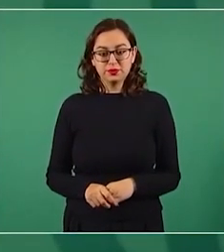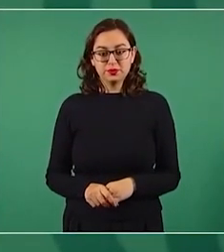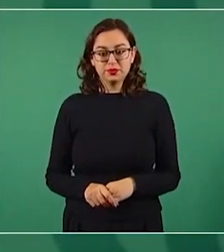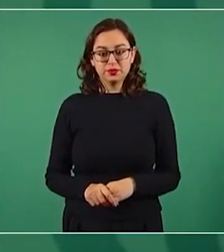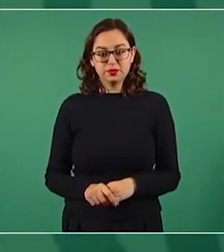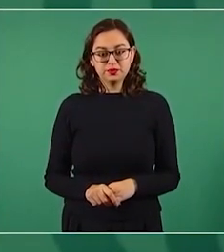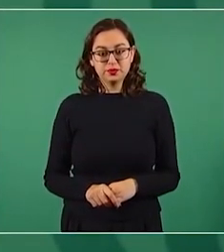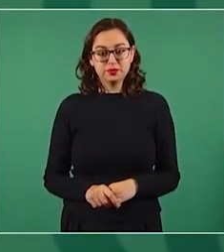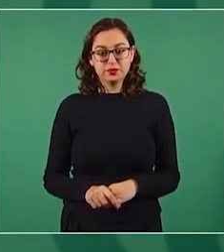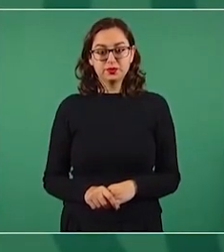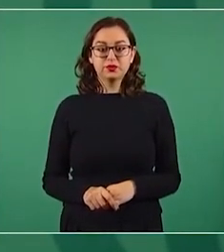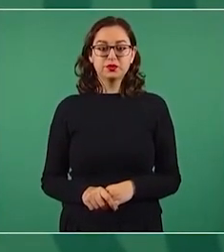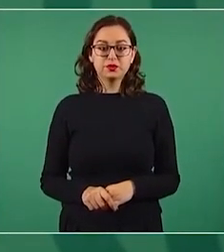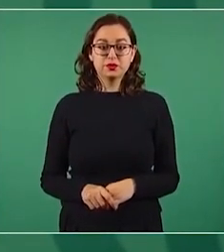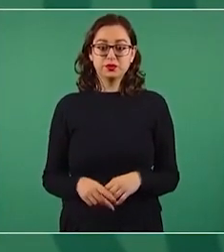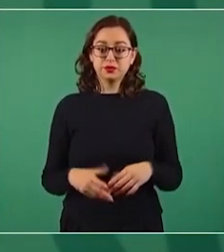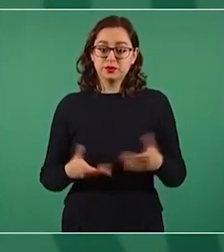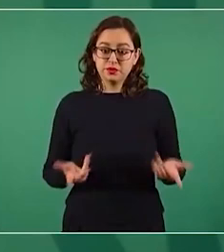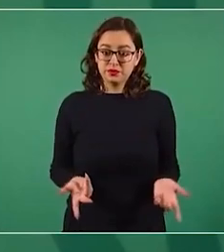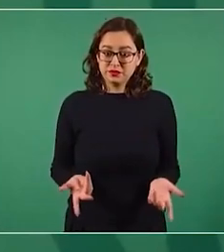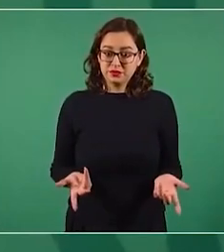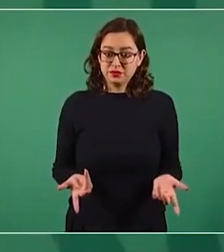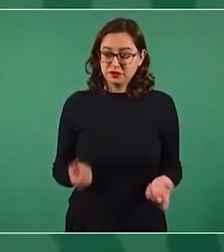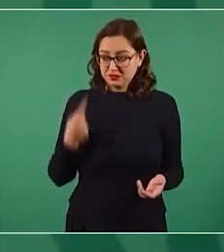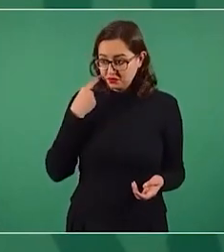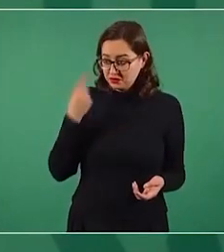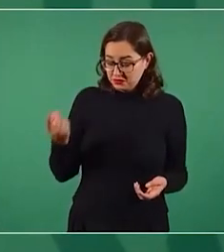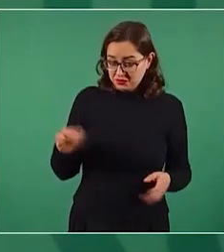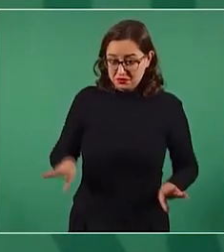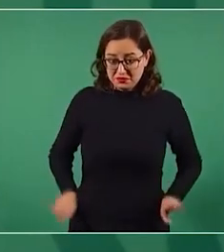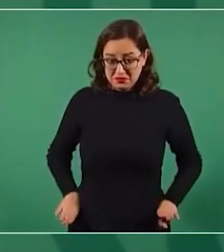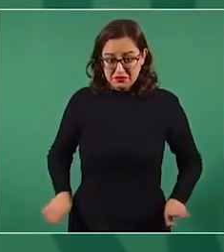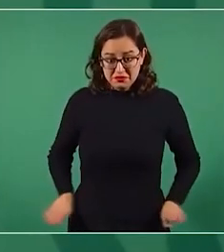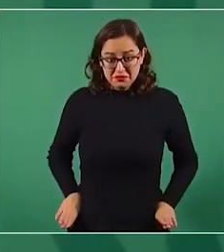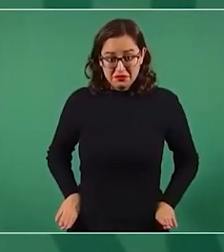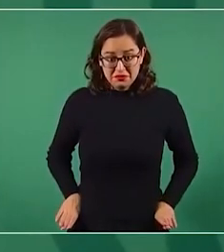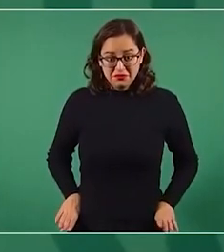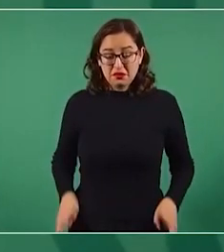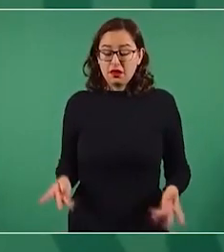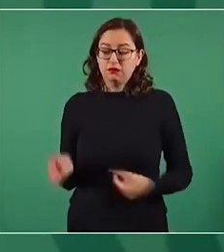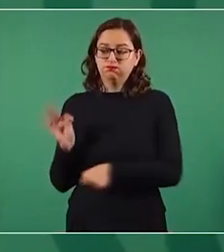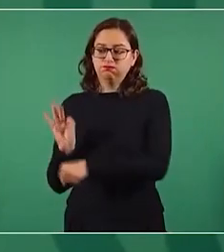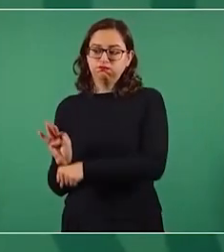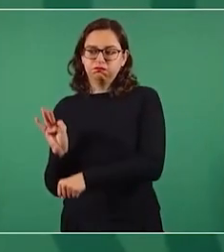Más con todo su comportamiento faccioso,